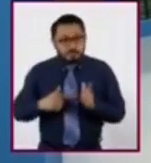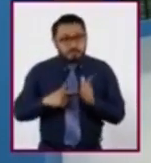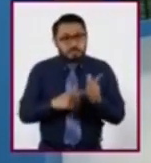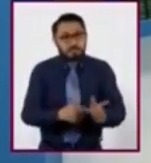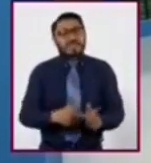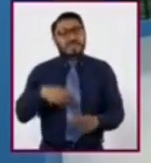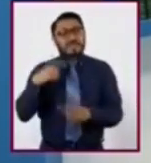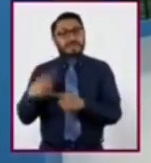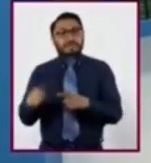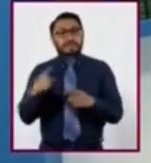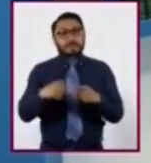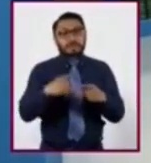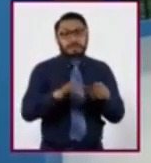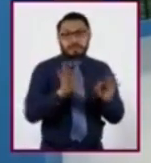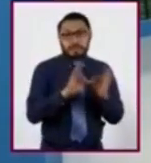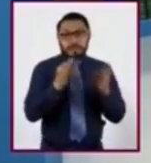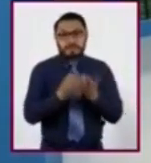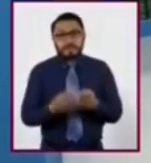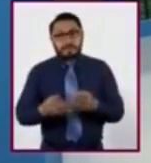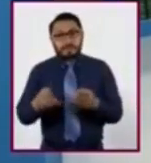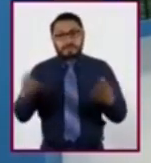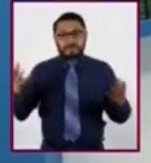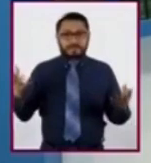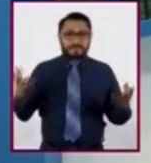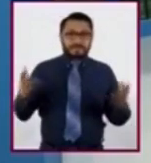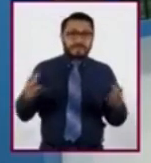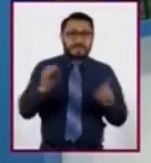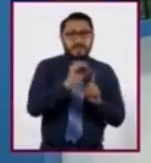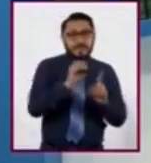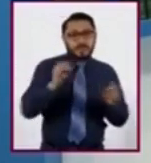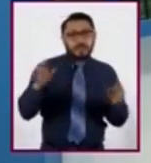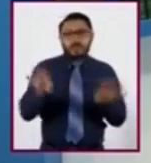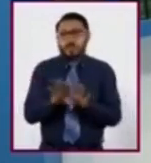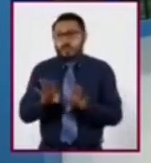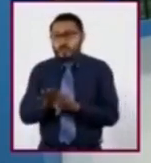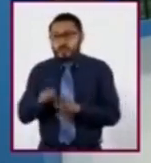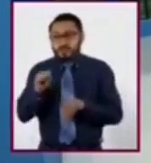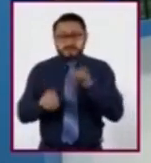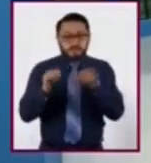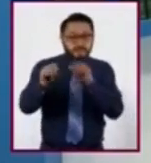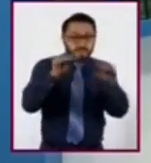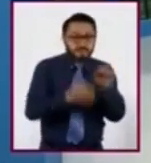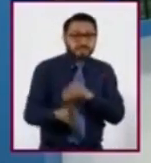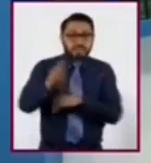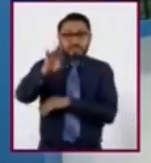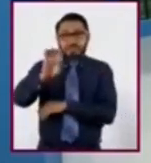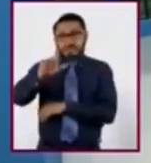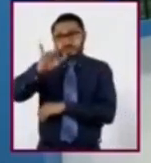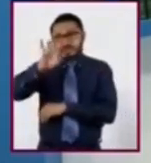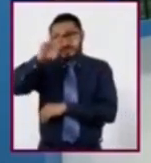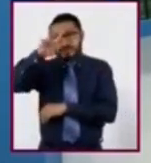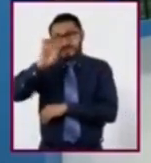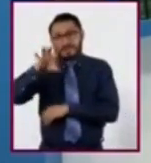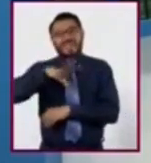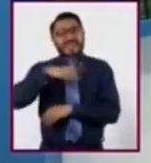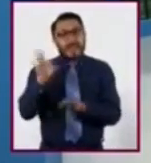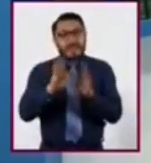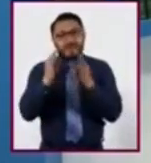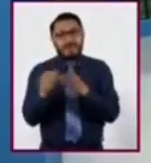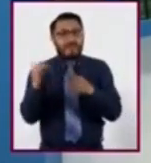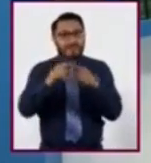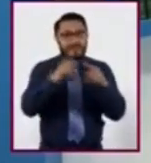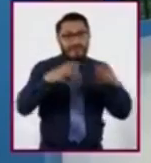través de varios procesos en la conformación y distribución del relieve. Por esta razón, podemos distinguir diferentes formas y tamaños,